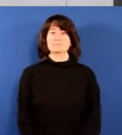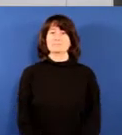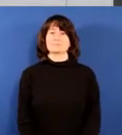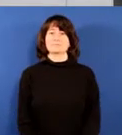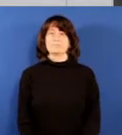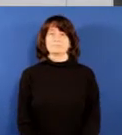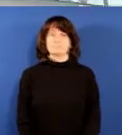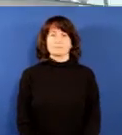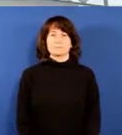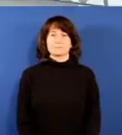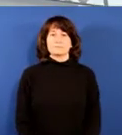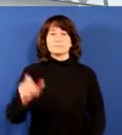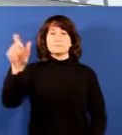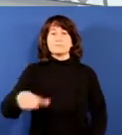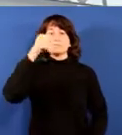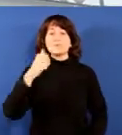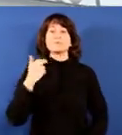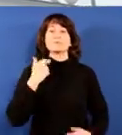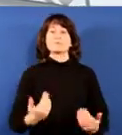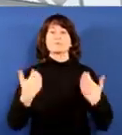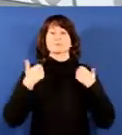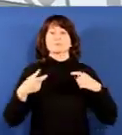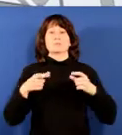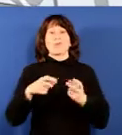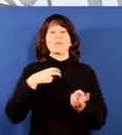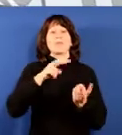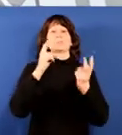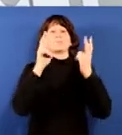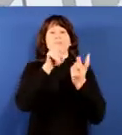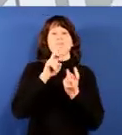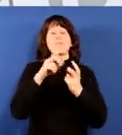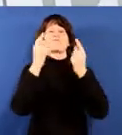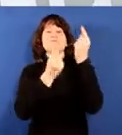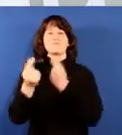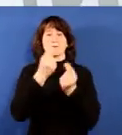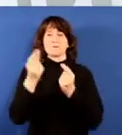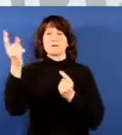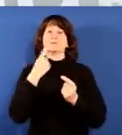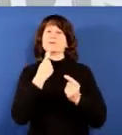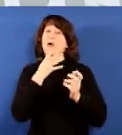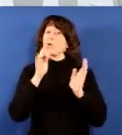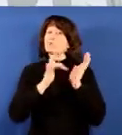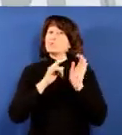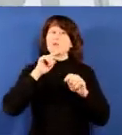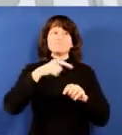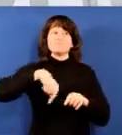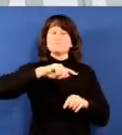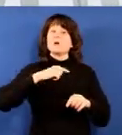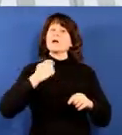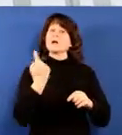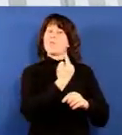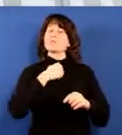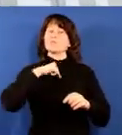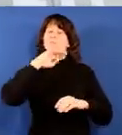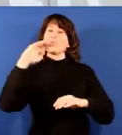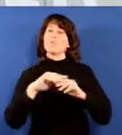y, por tanto, con la sociedad. Como en ediciones anteriores, la puesta en marcha de esta campaña es fruto del esfuerzo y trabajo de muchos